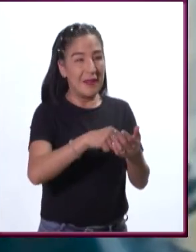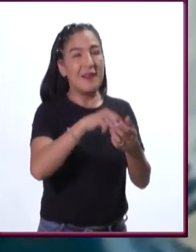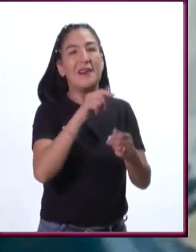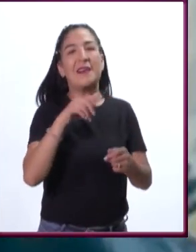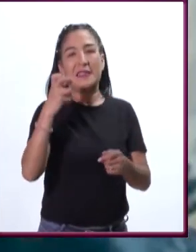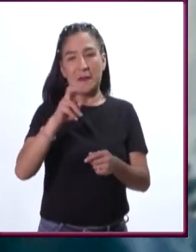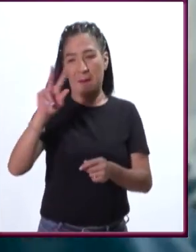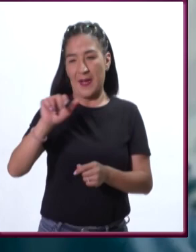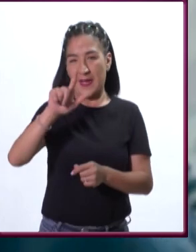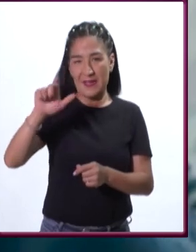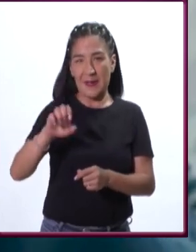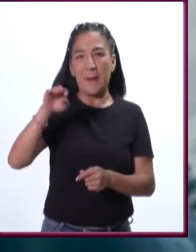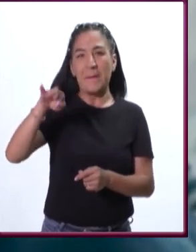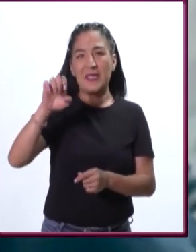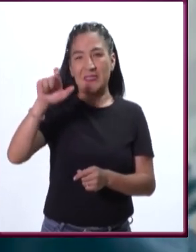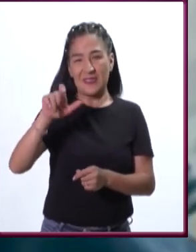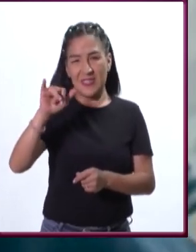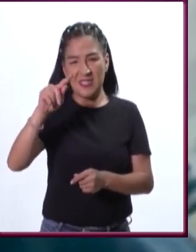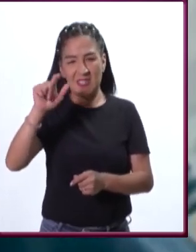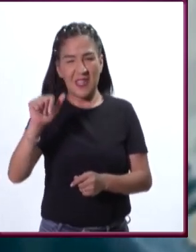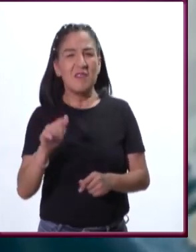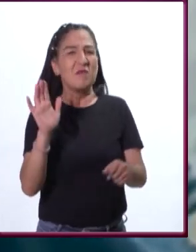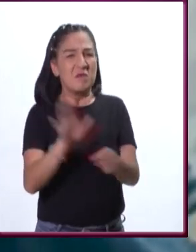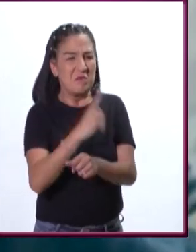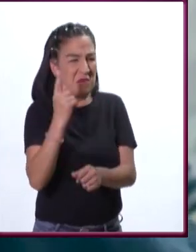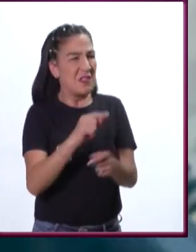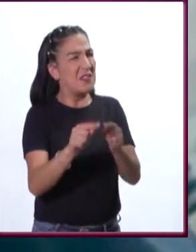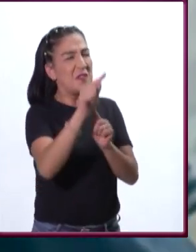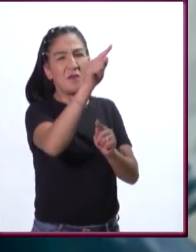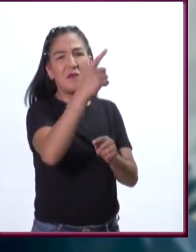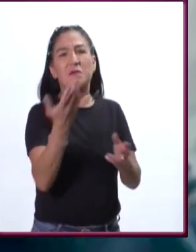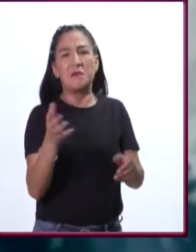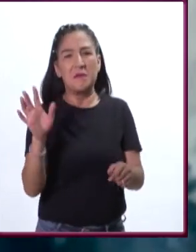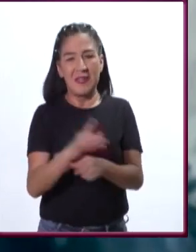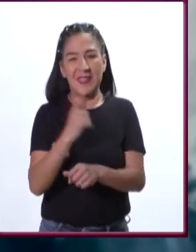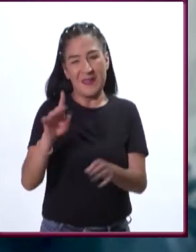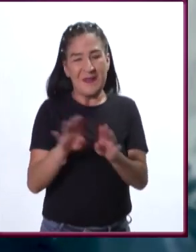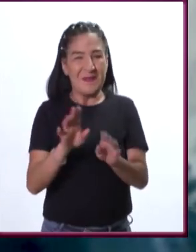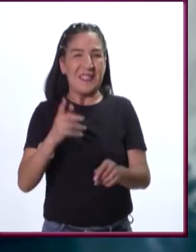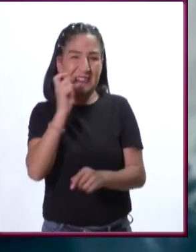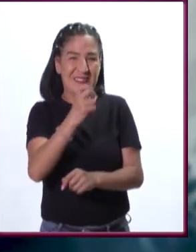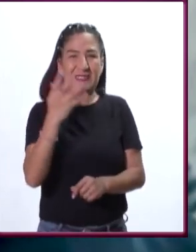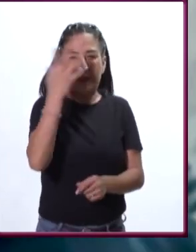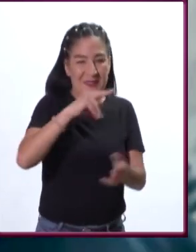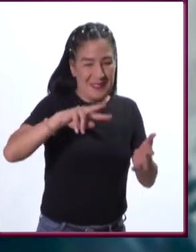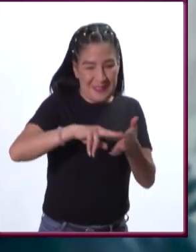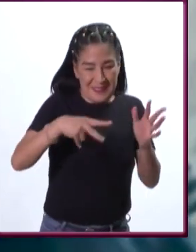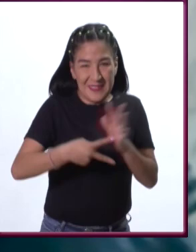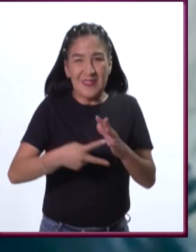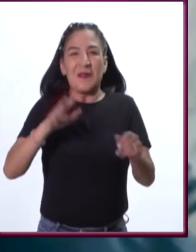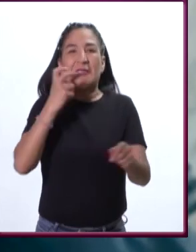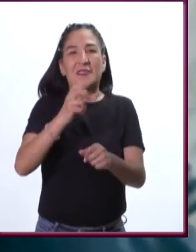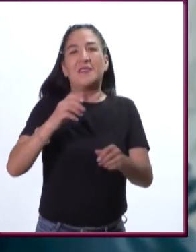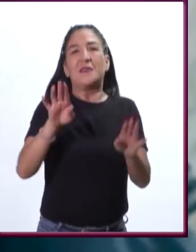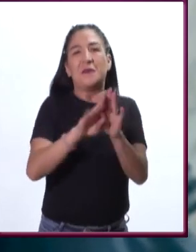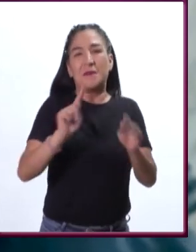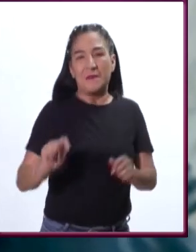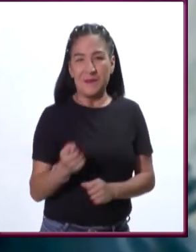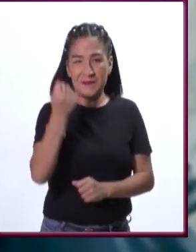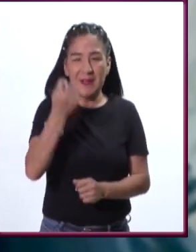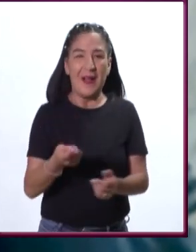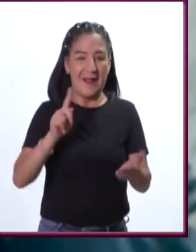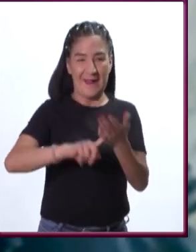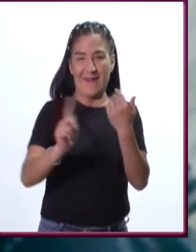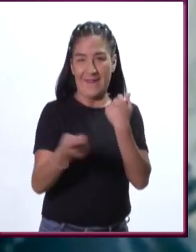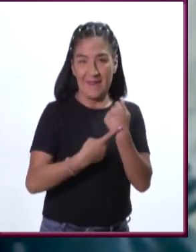México. ¿Por qué? Porque hacemos esta locura que además, por más fascinante que sea la ingeniería y la tecnología que tiene